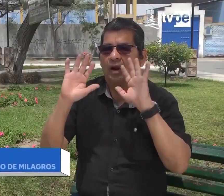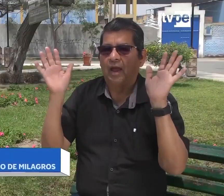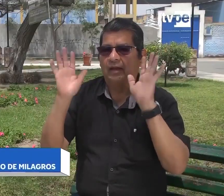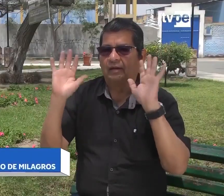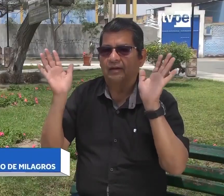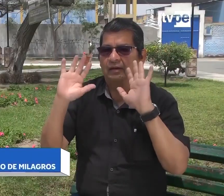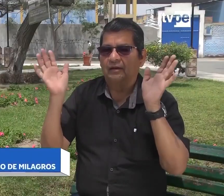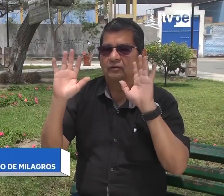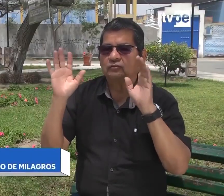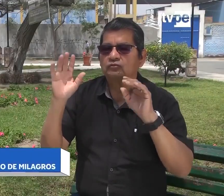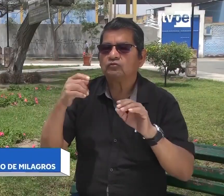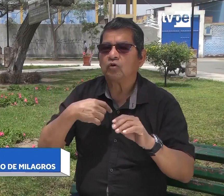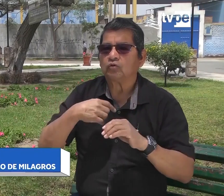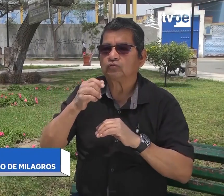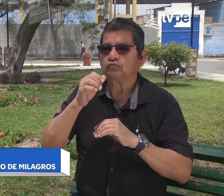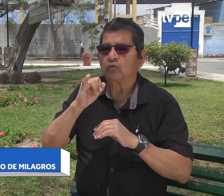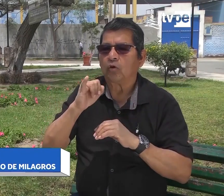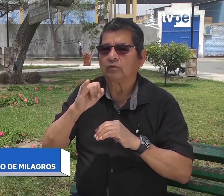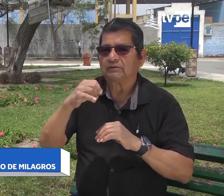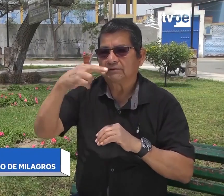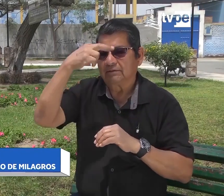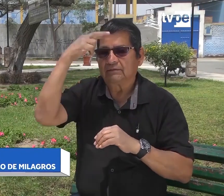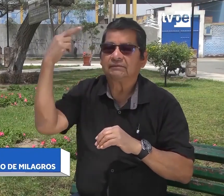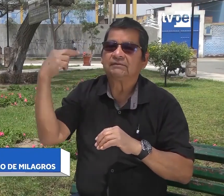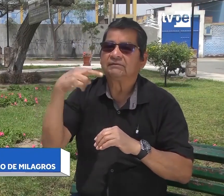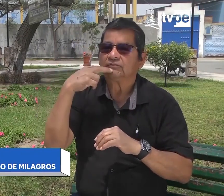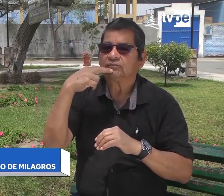Hola, yo soy Red Breeder